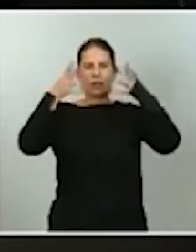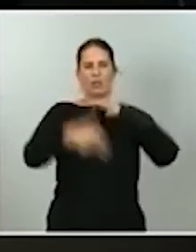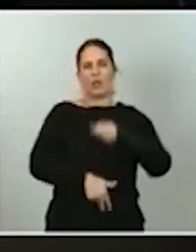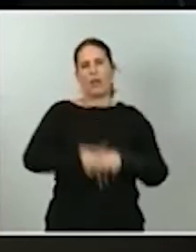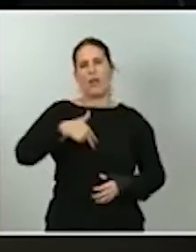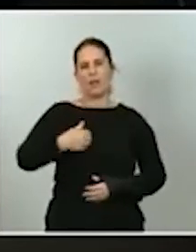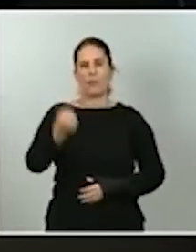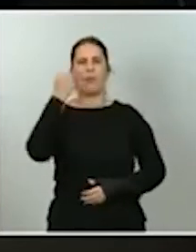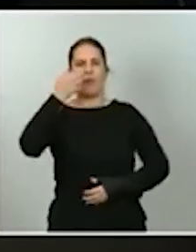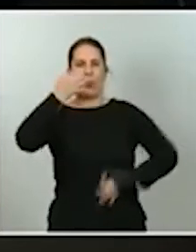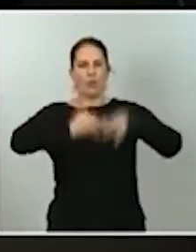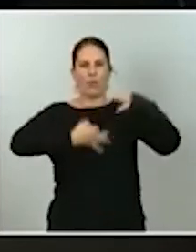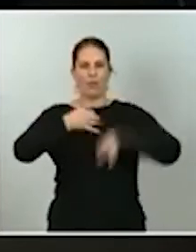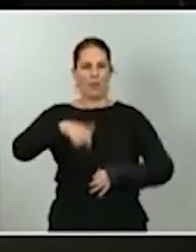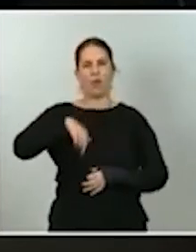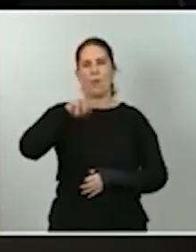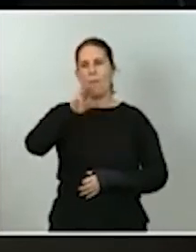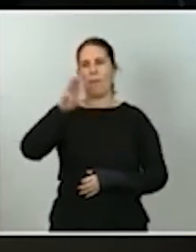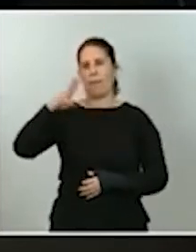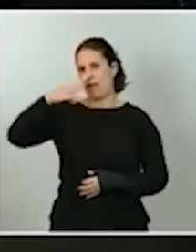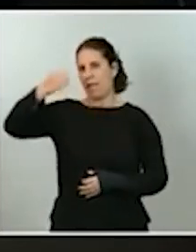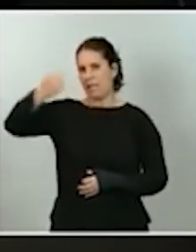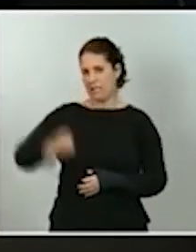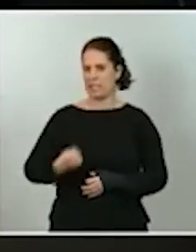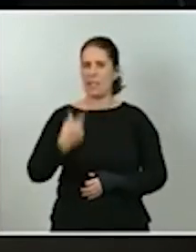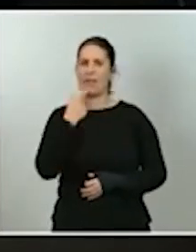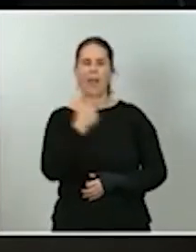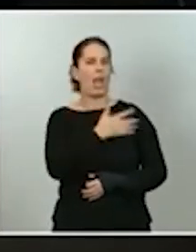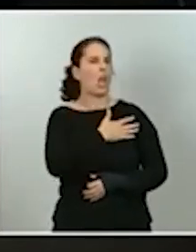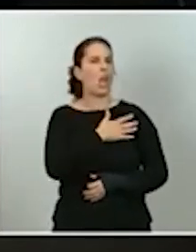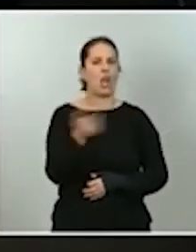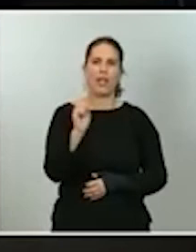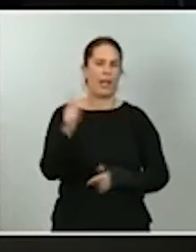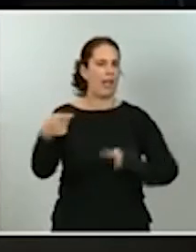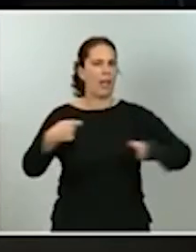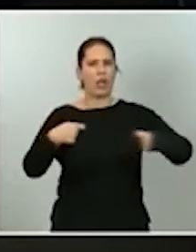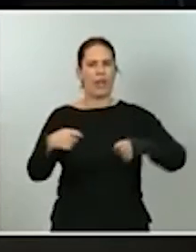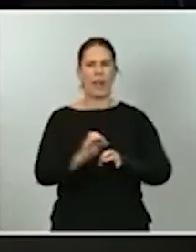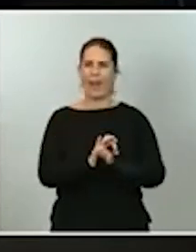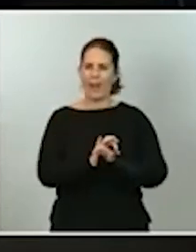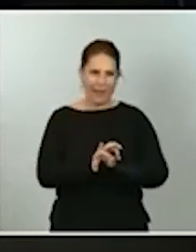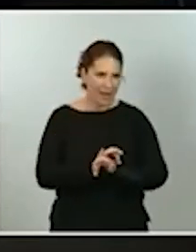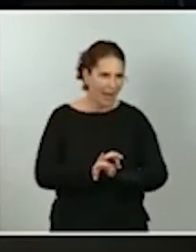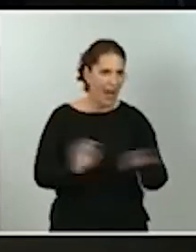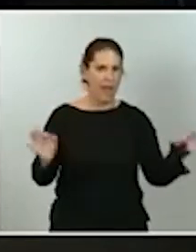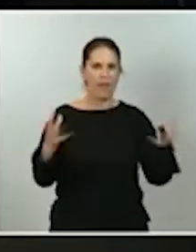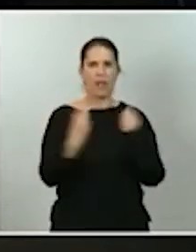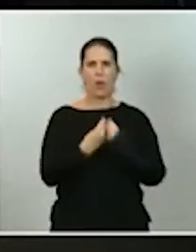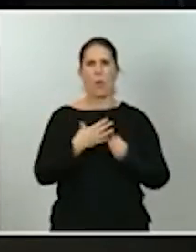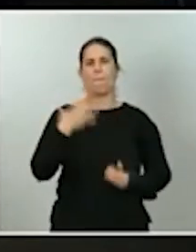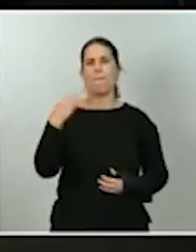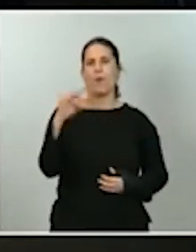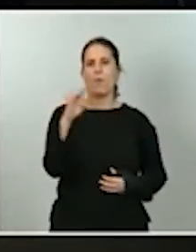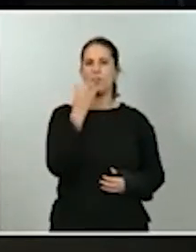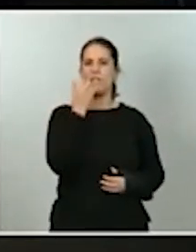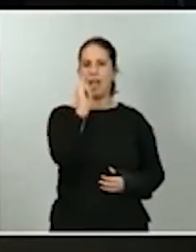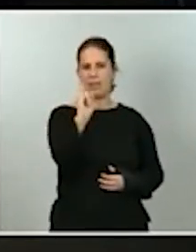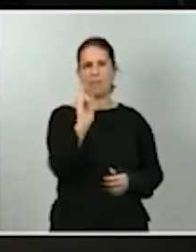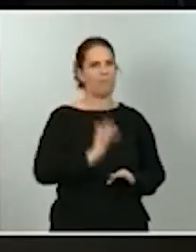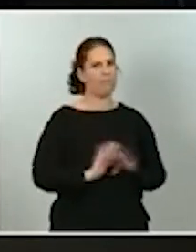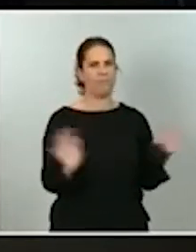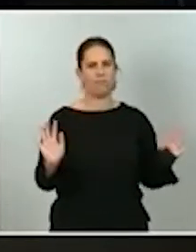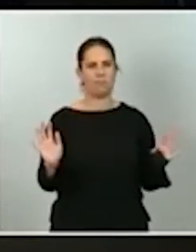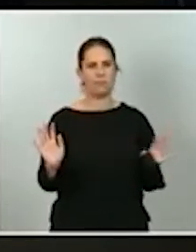Popular en no querer negociar nada con Podemos de por medio. ¿Puede plantearse el presidente